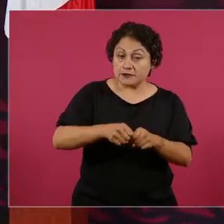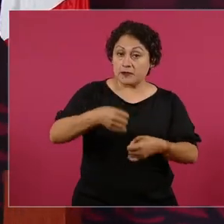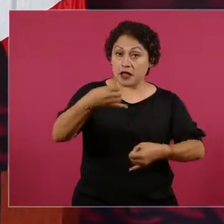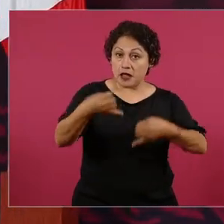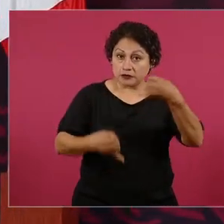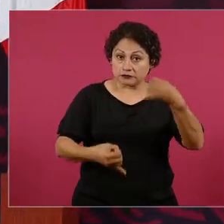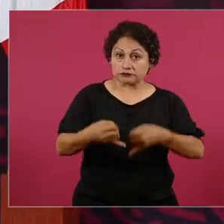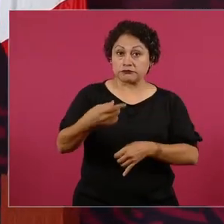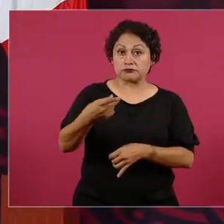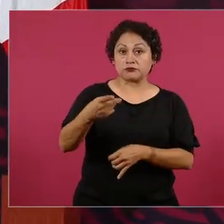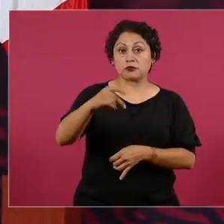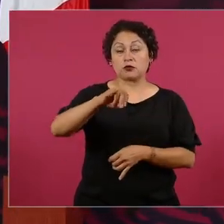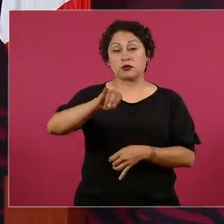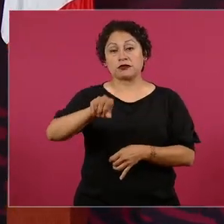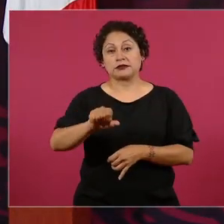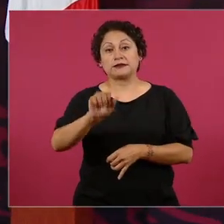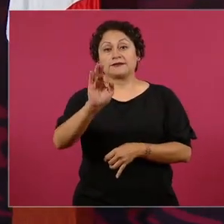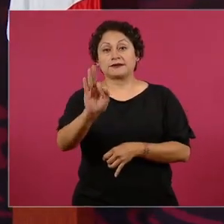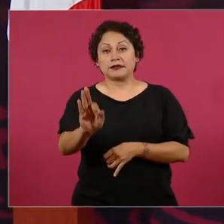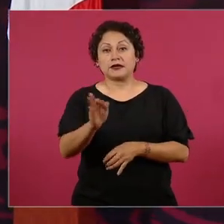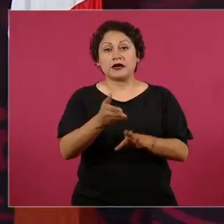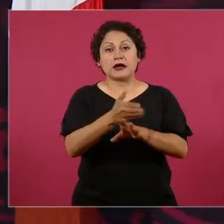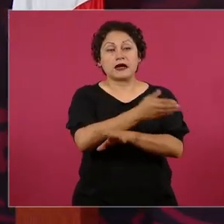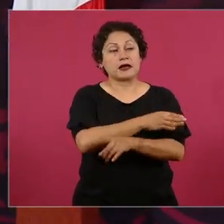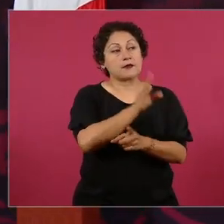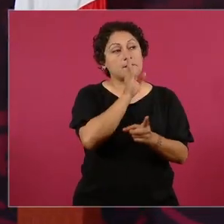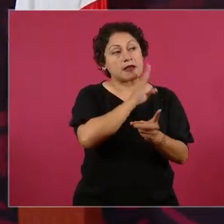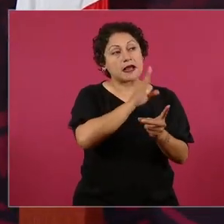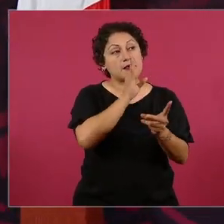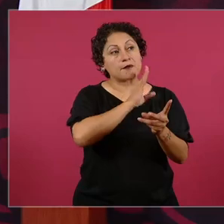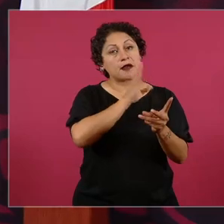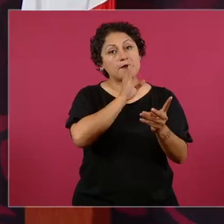ahora todo ha empeorado,